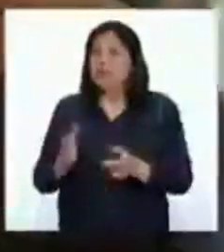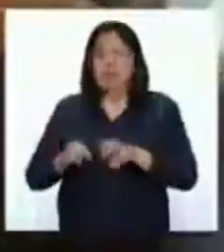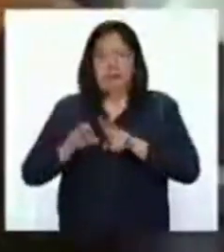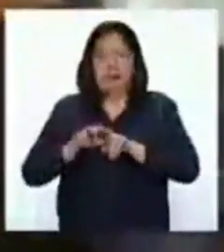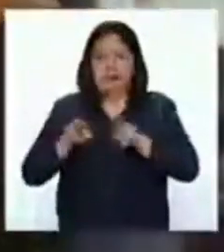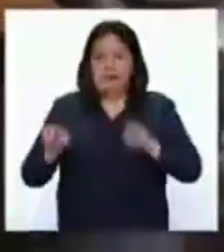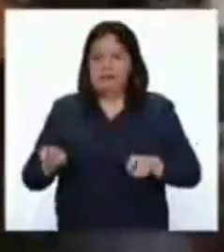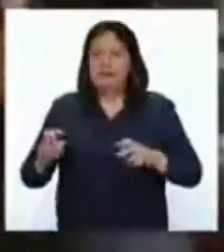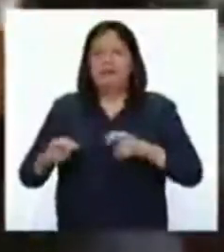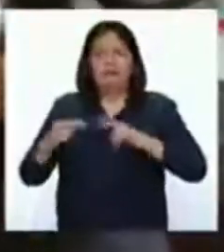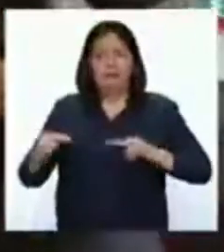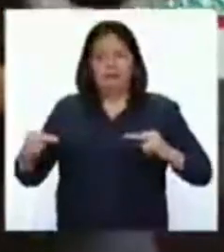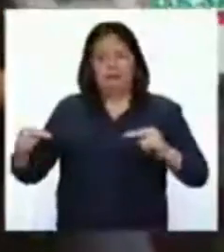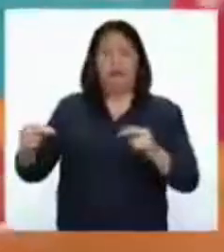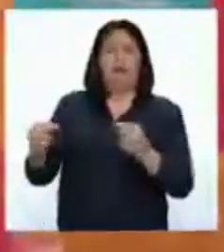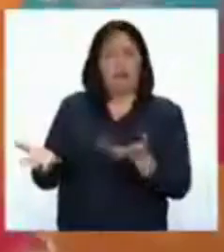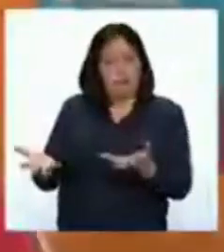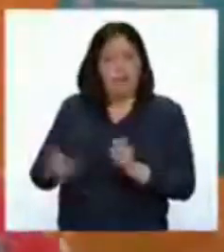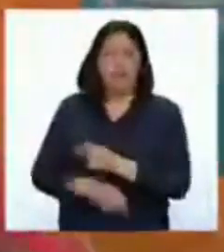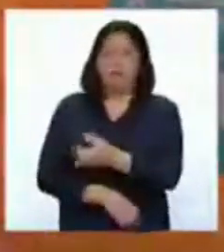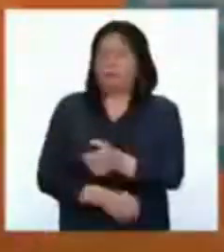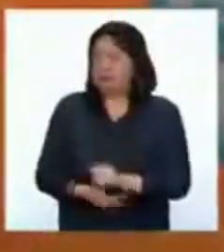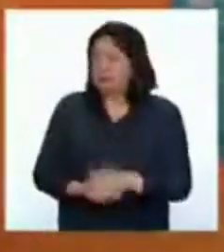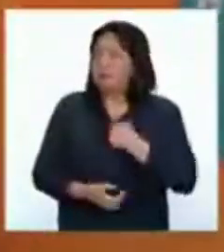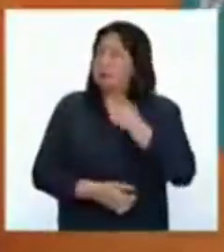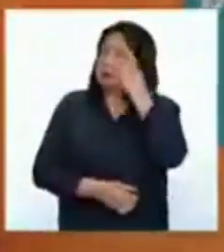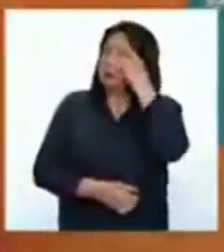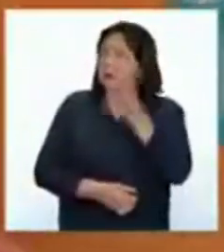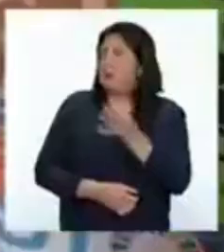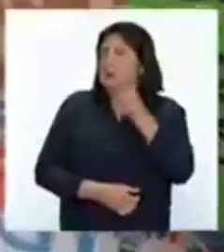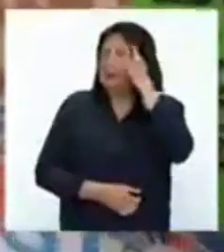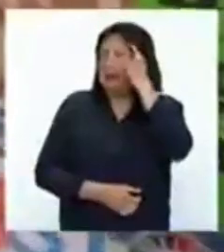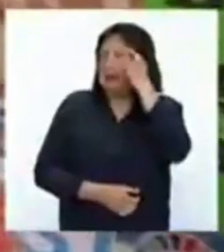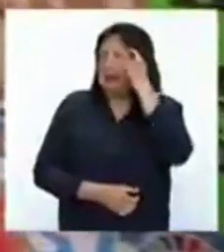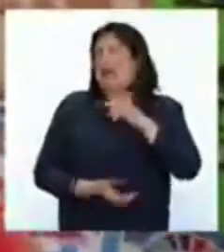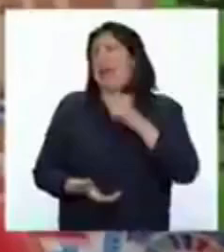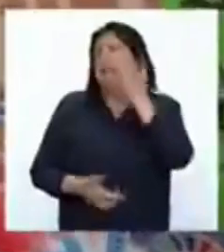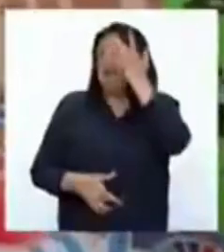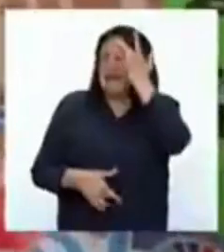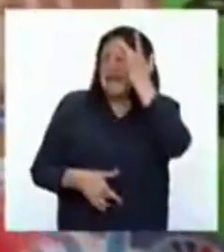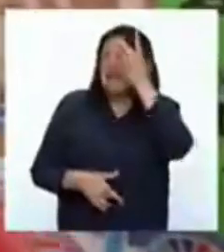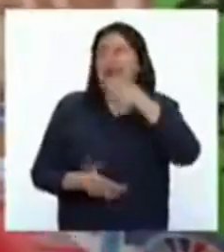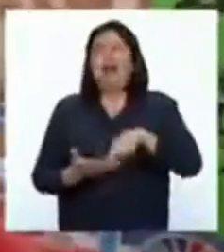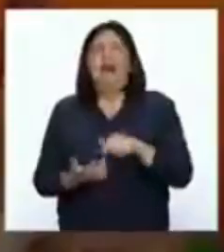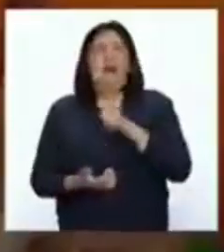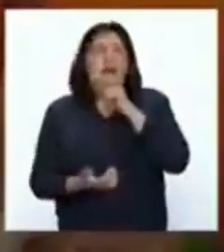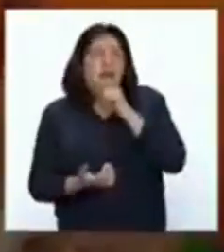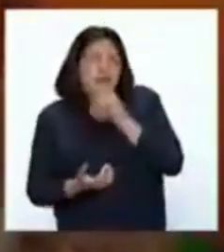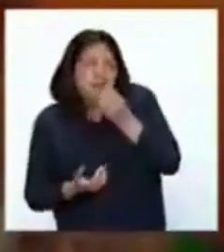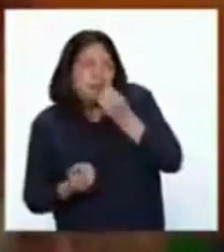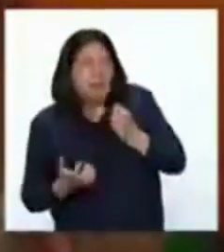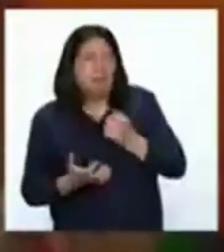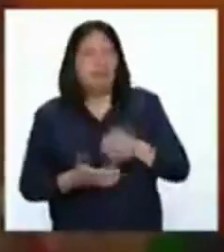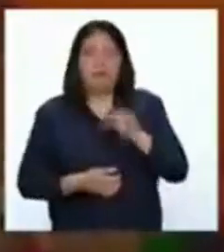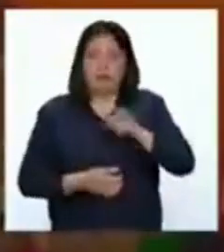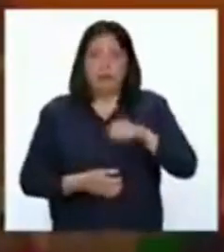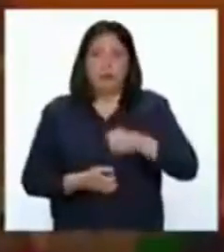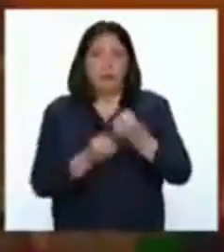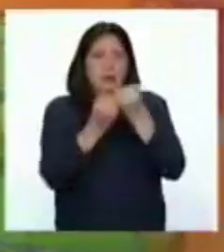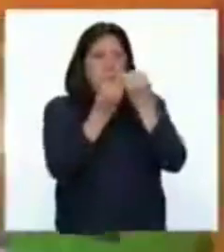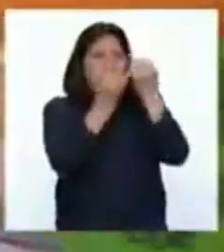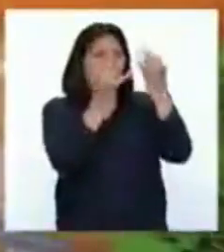mesa. Entonces creo yo de que pensar solamente en anemia, desnutrición, si bien sí son números altos,